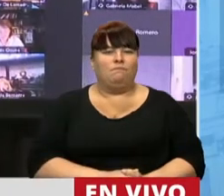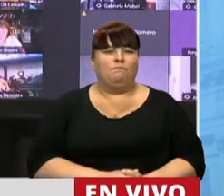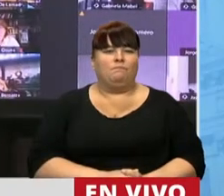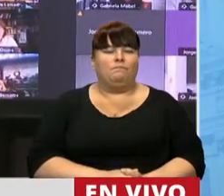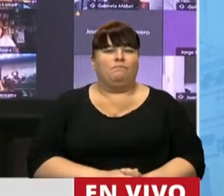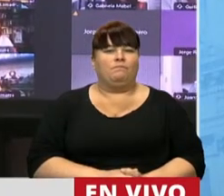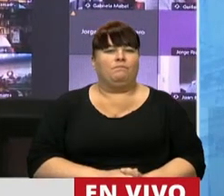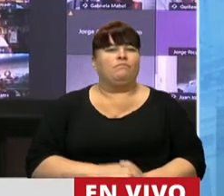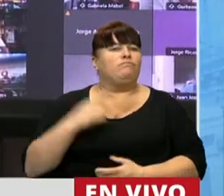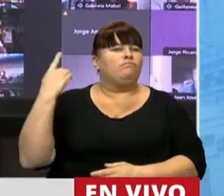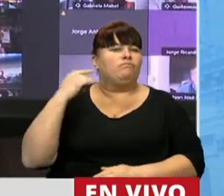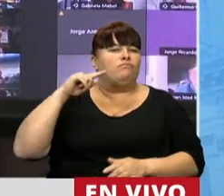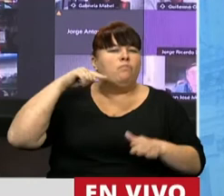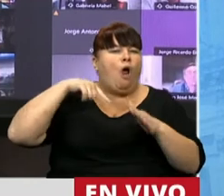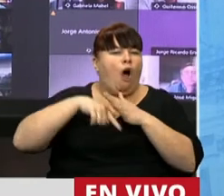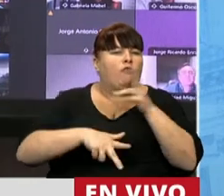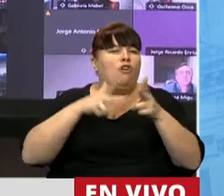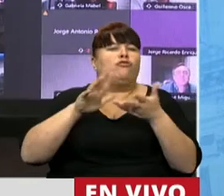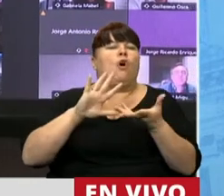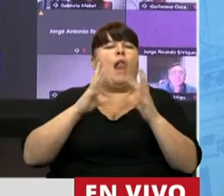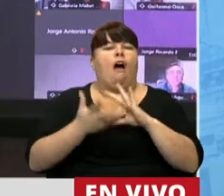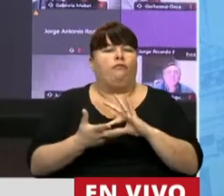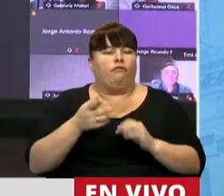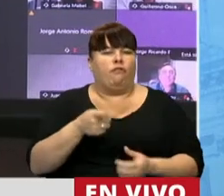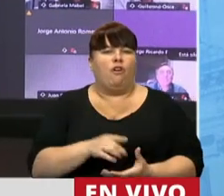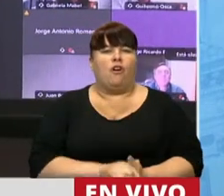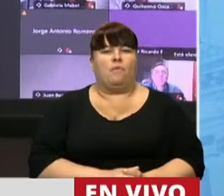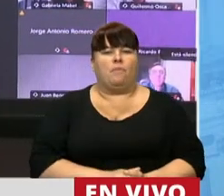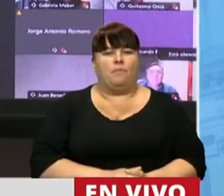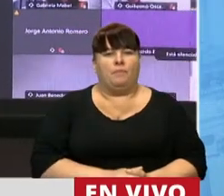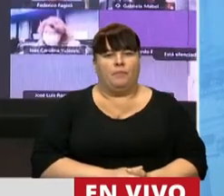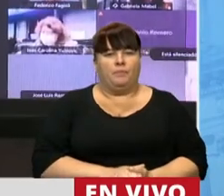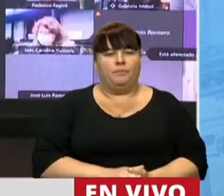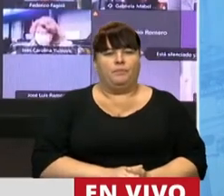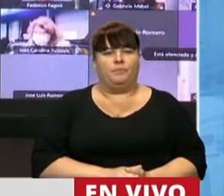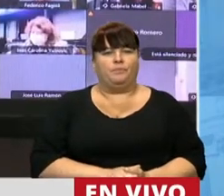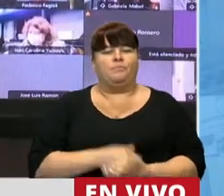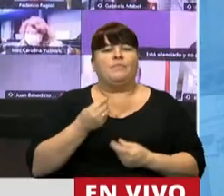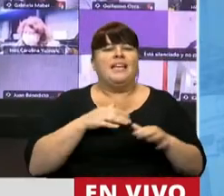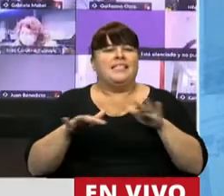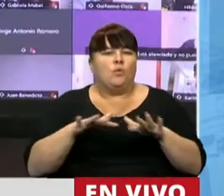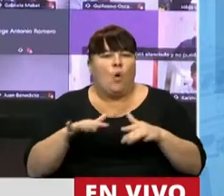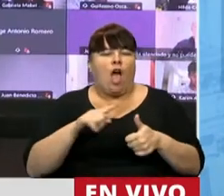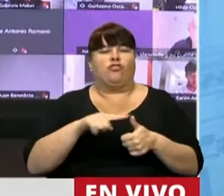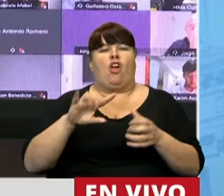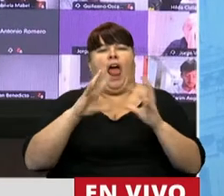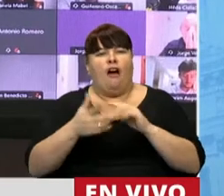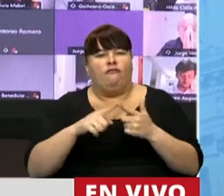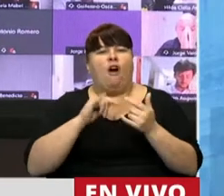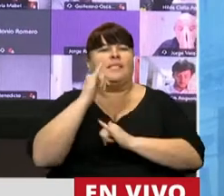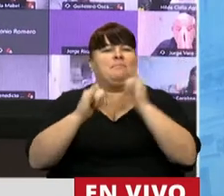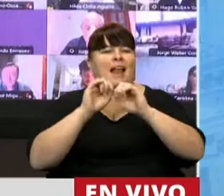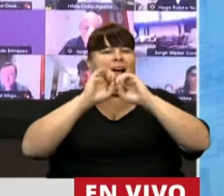han abundado sobre las características, las situaciones y la